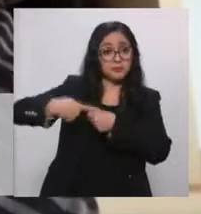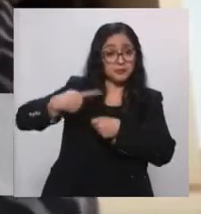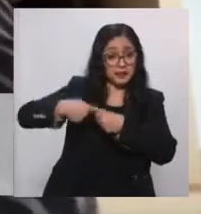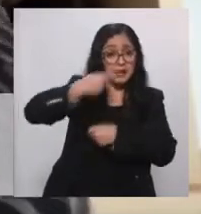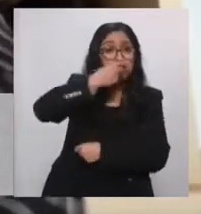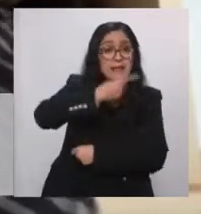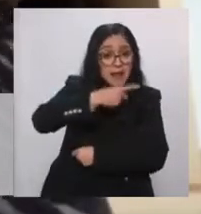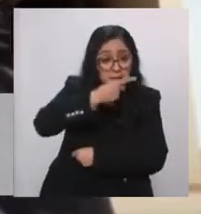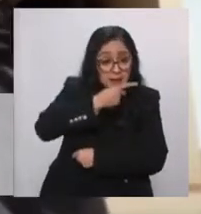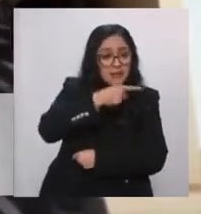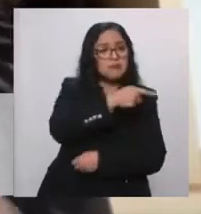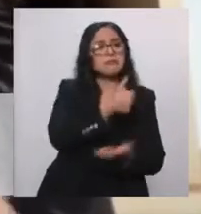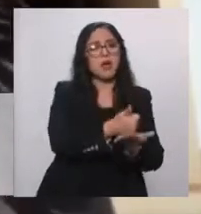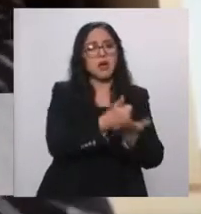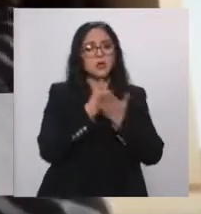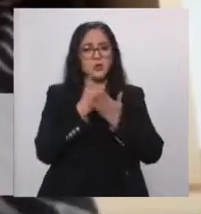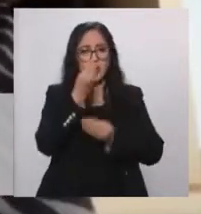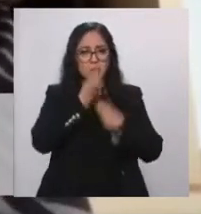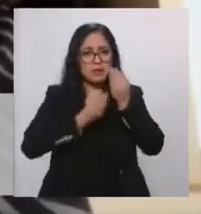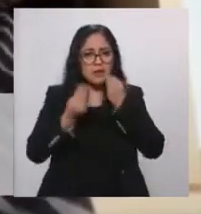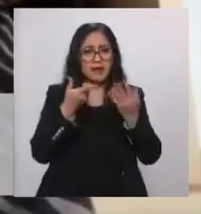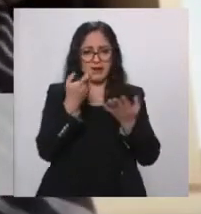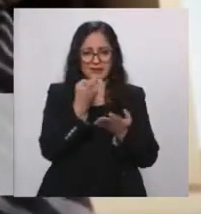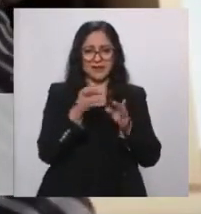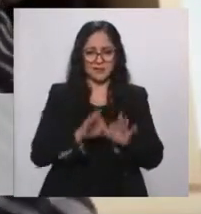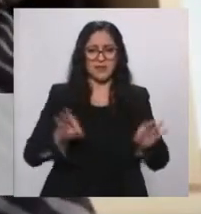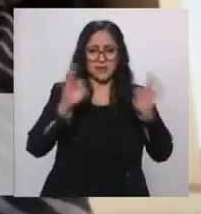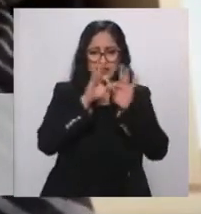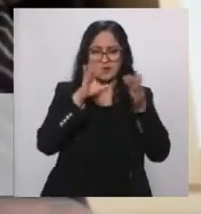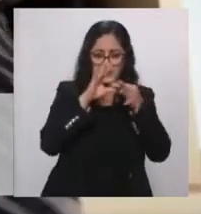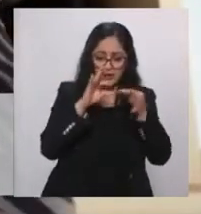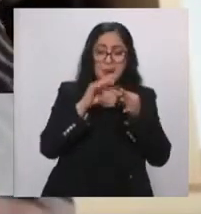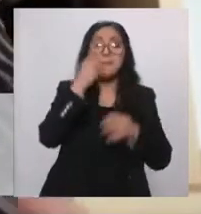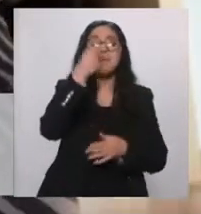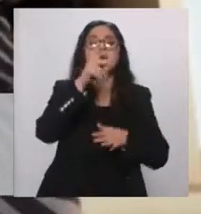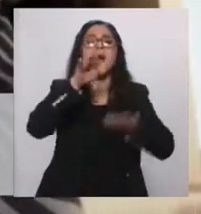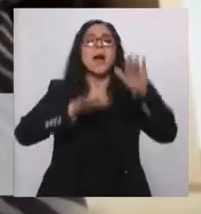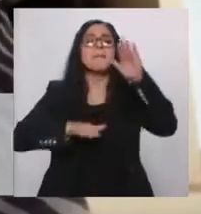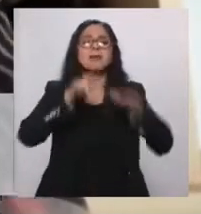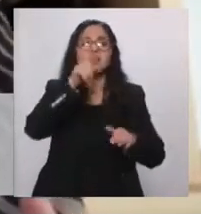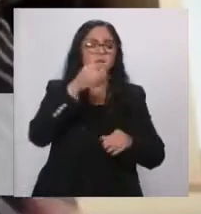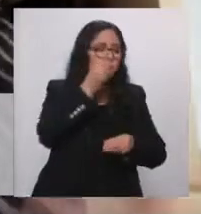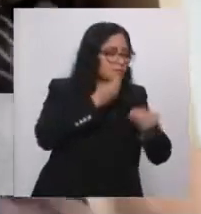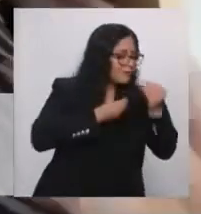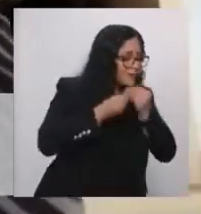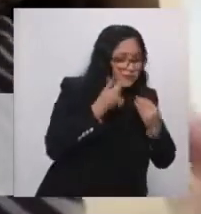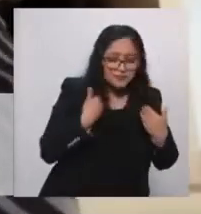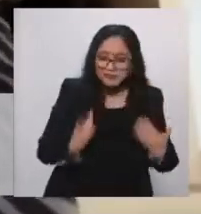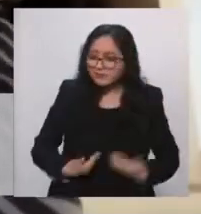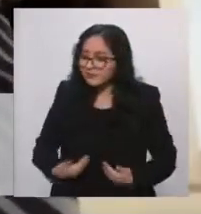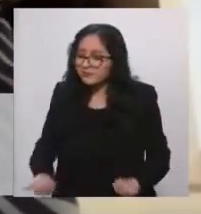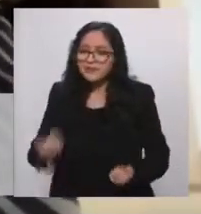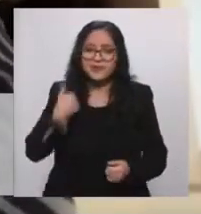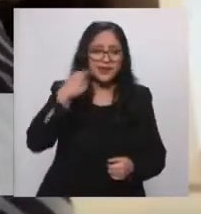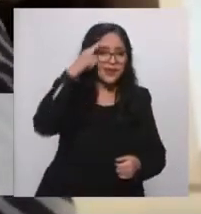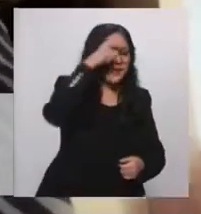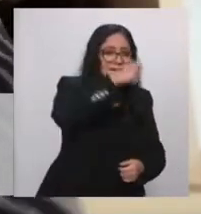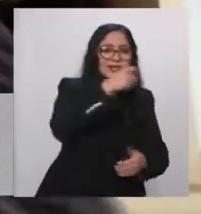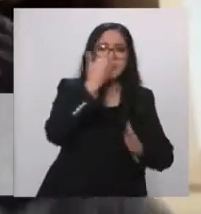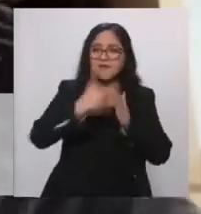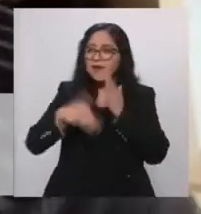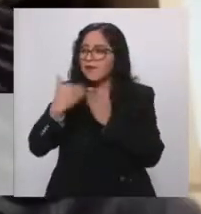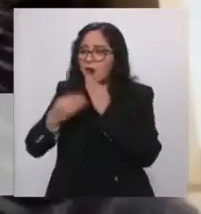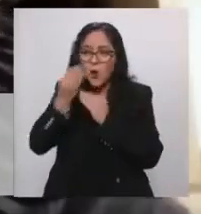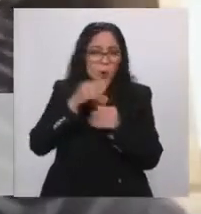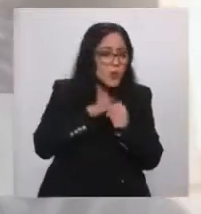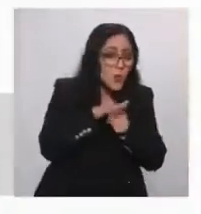también la otra es que nos brindan saciedad. Los frijoles ayudan ahí a llenar ese huequito que luego nos quedamos cuando comemos y no tenemos llenadera. Bueno, pues